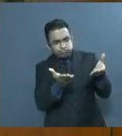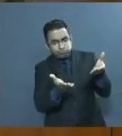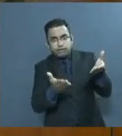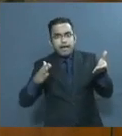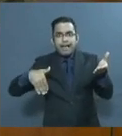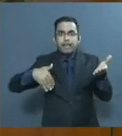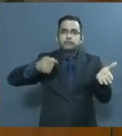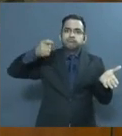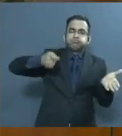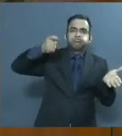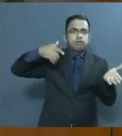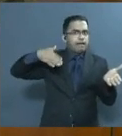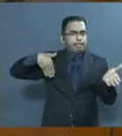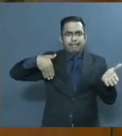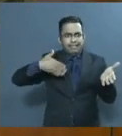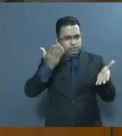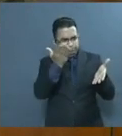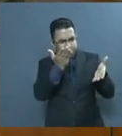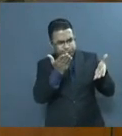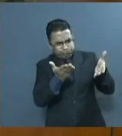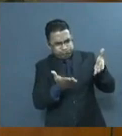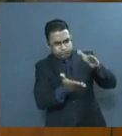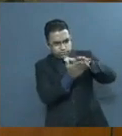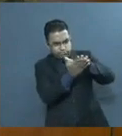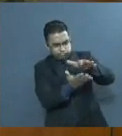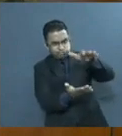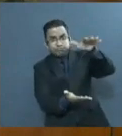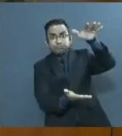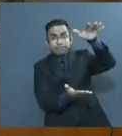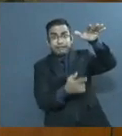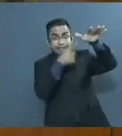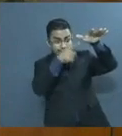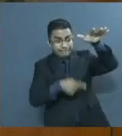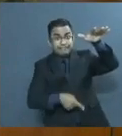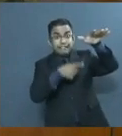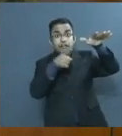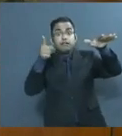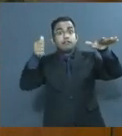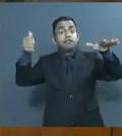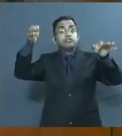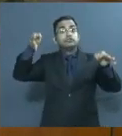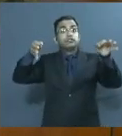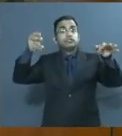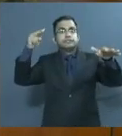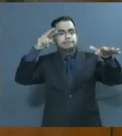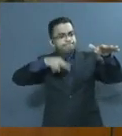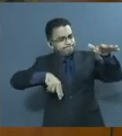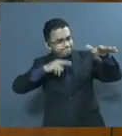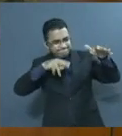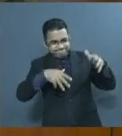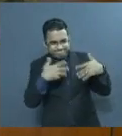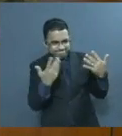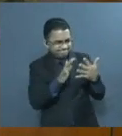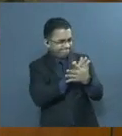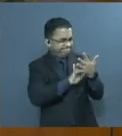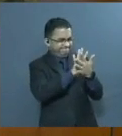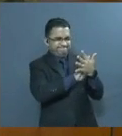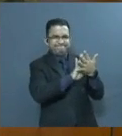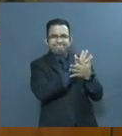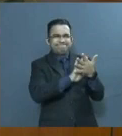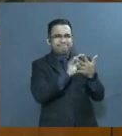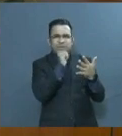dictamen del Procurador General, sin que la Suprema Corte de Justicia pudiera pronunciarse sobre el fondo del asunto.